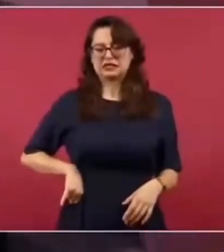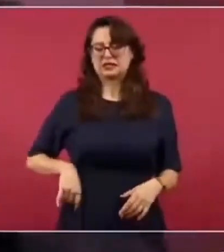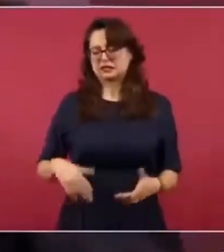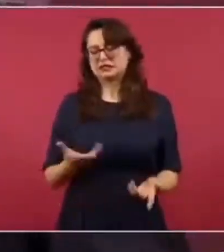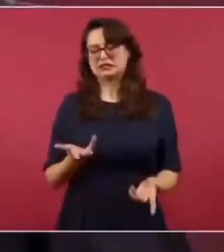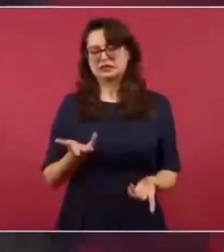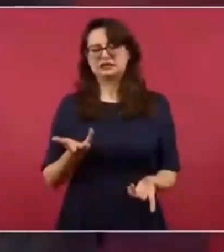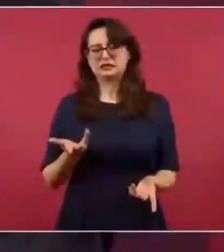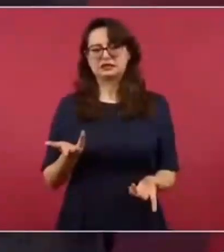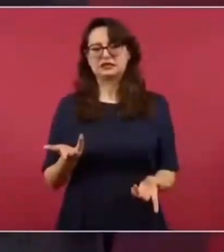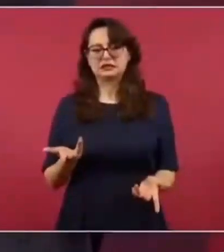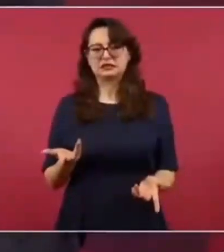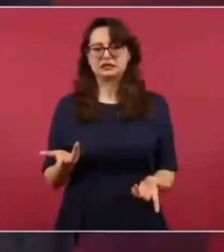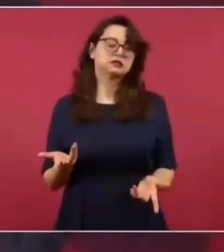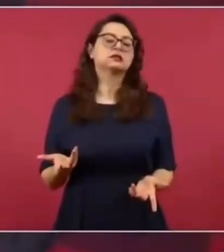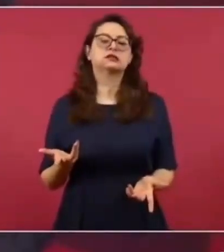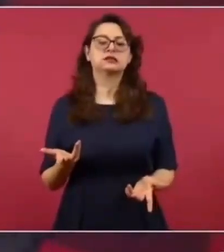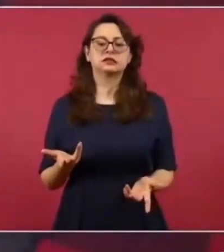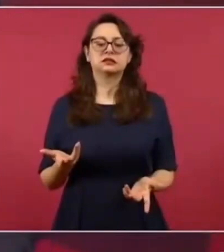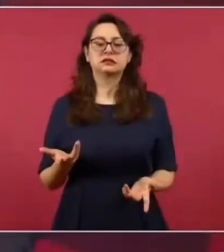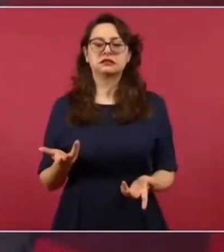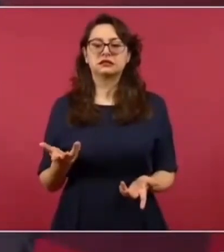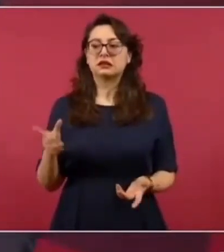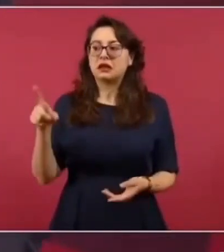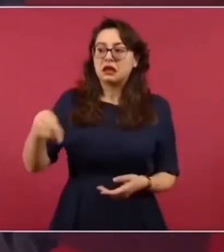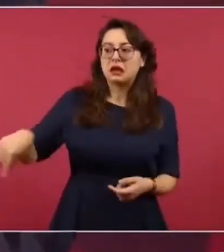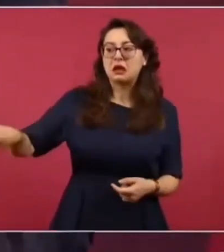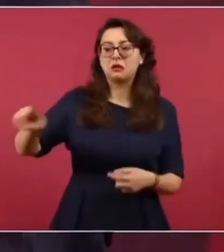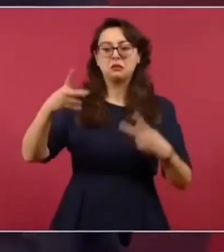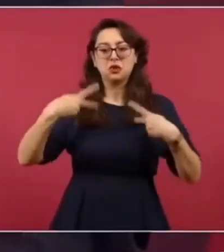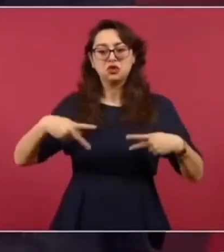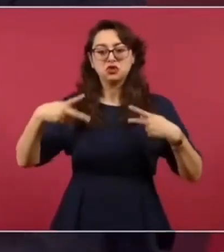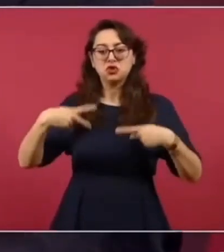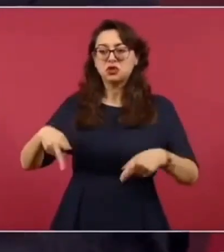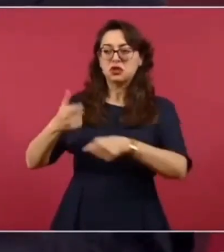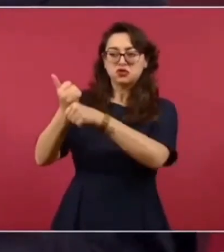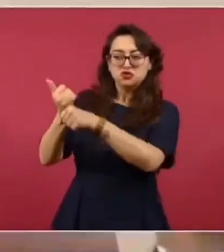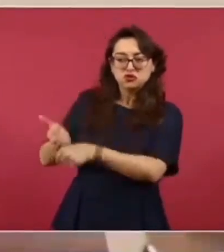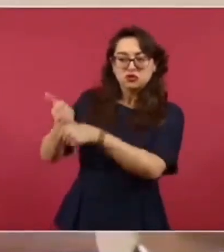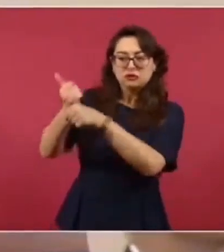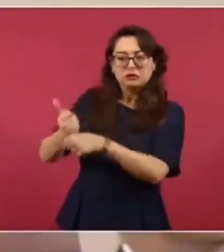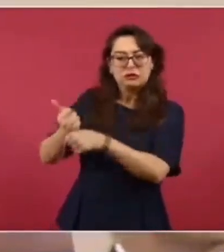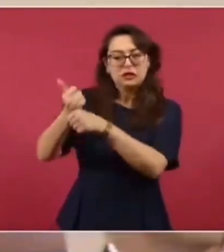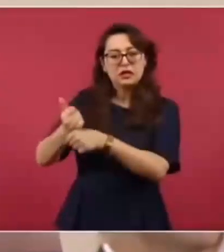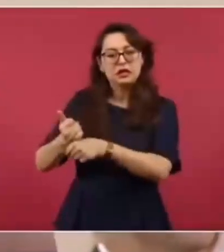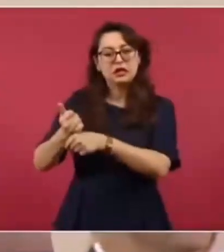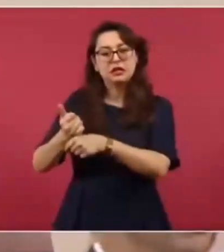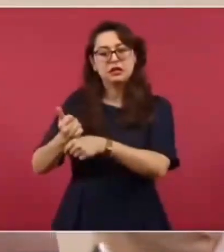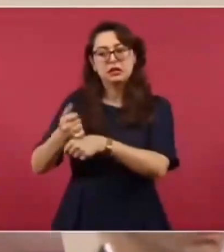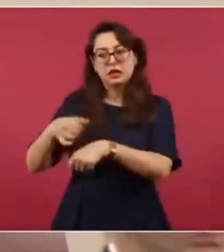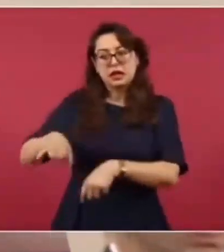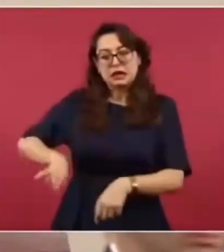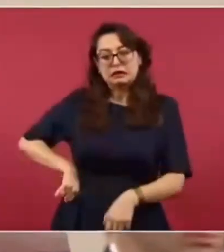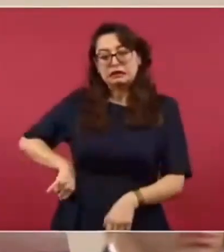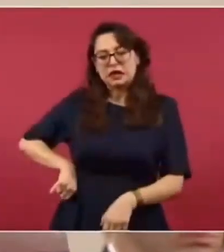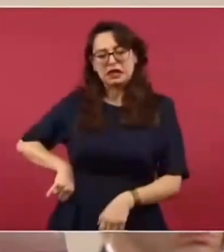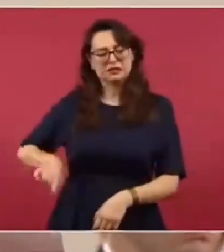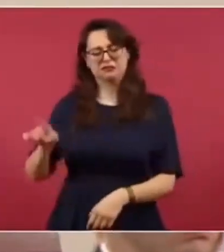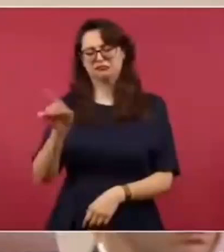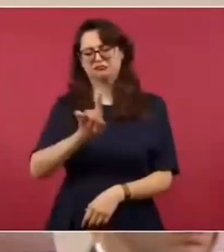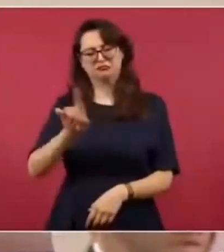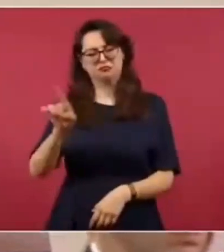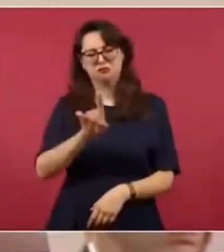el dolor que les puede causar por el amarillismo,